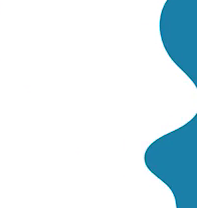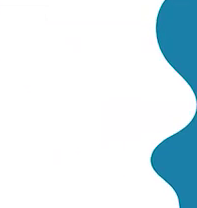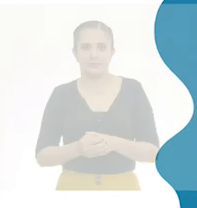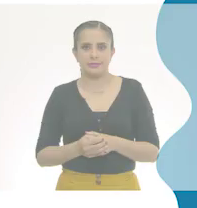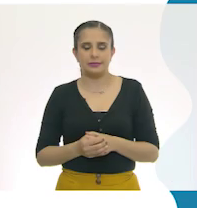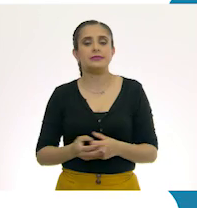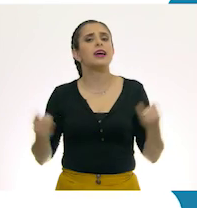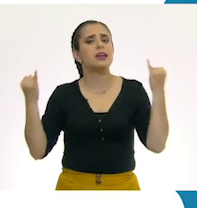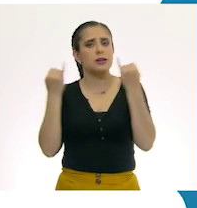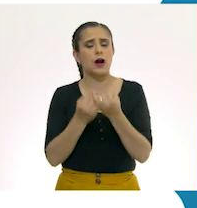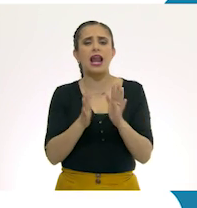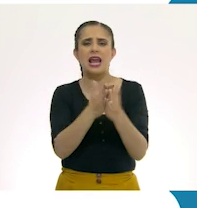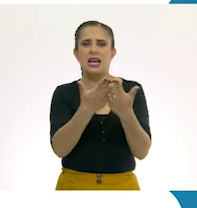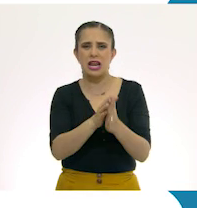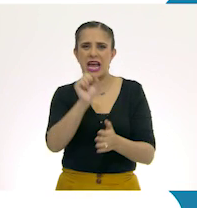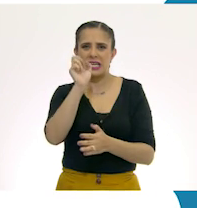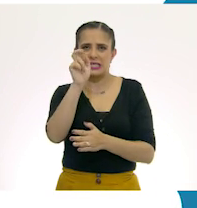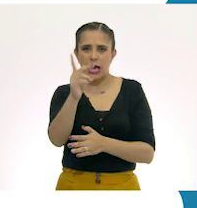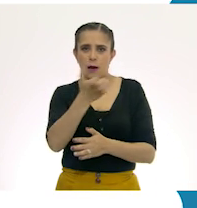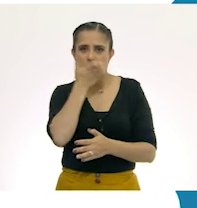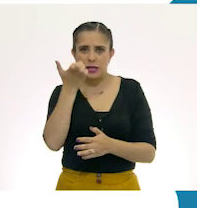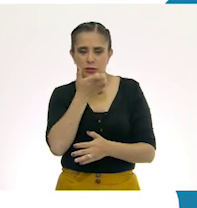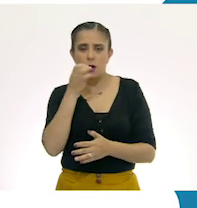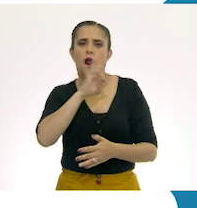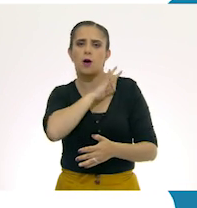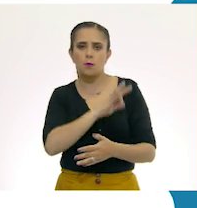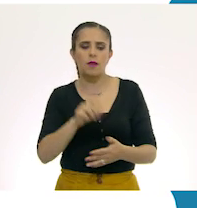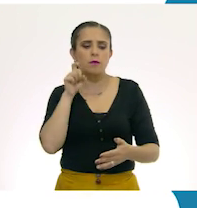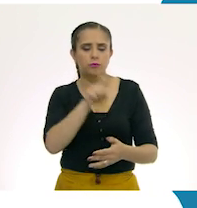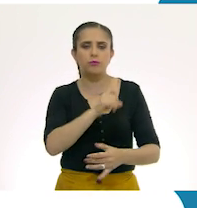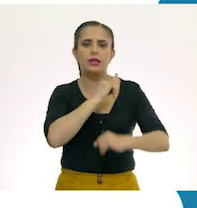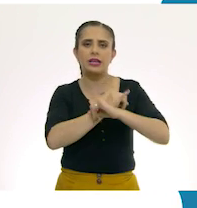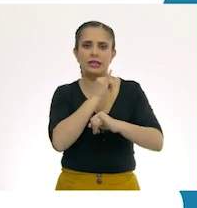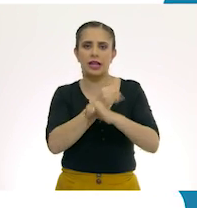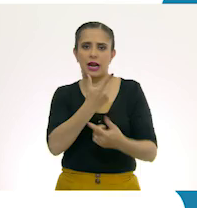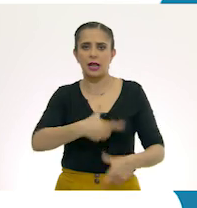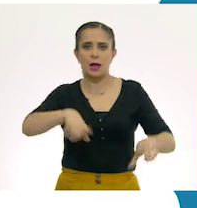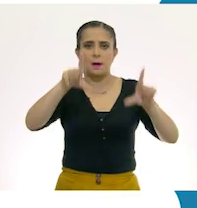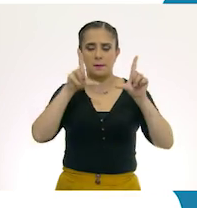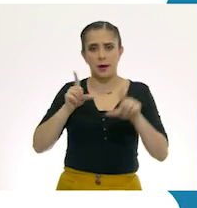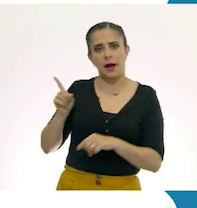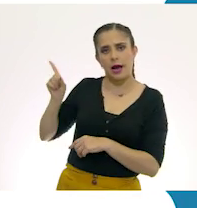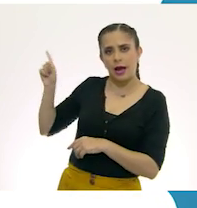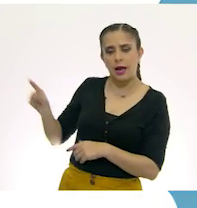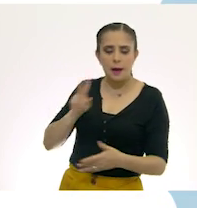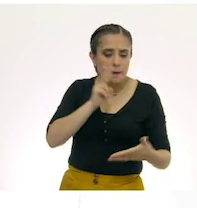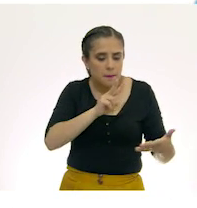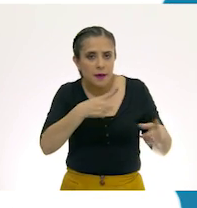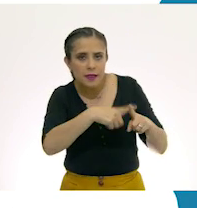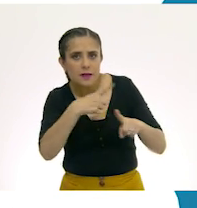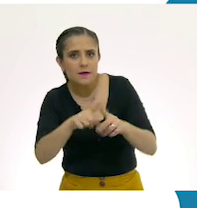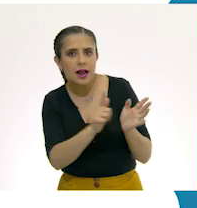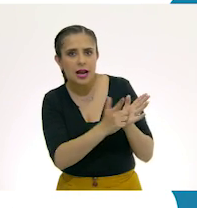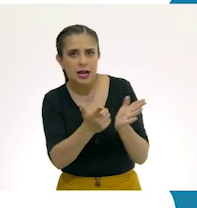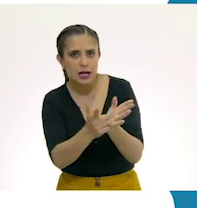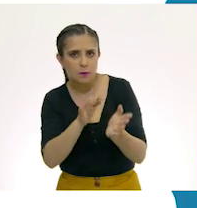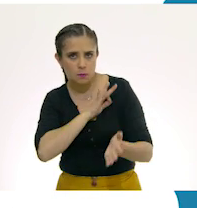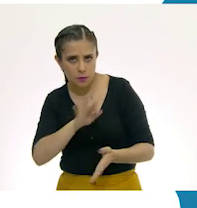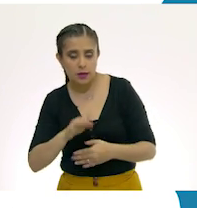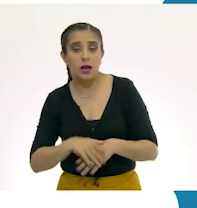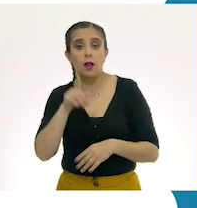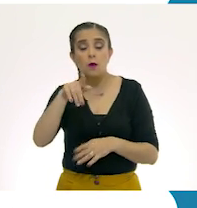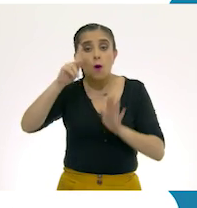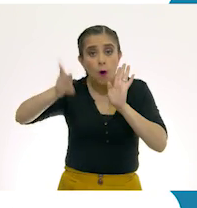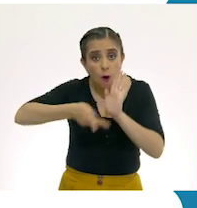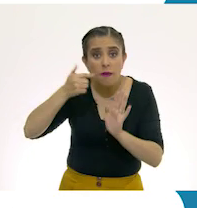También puedes encontrar los libros de texto en la página con alitec.cep.gov.mx. Si quieres volver